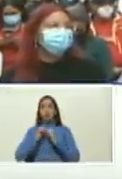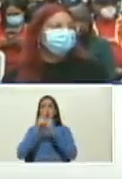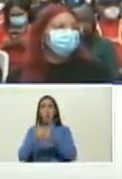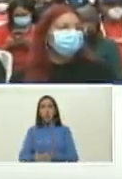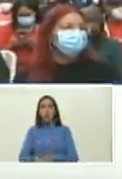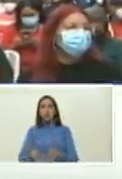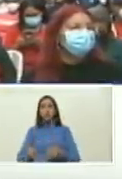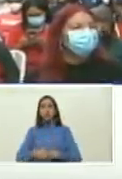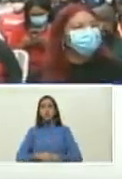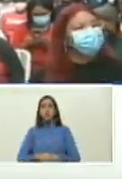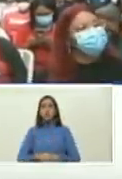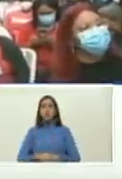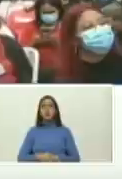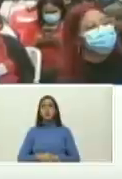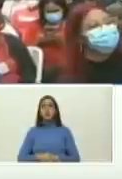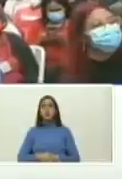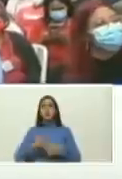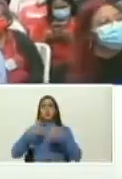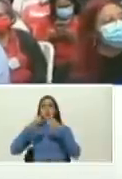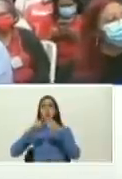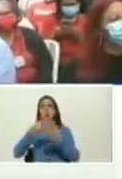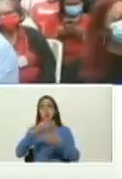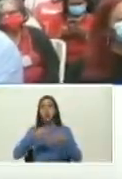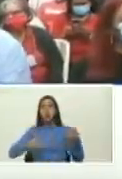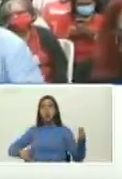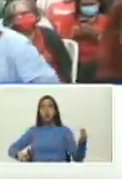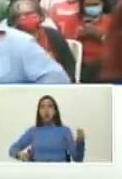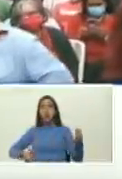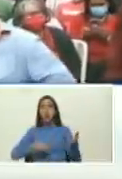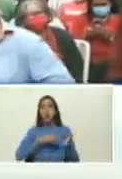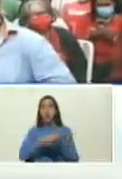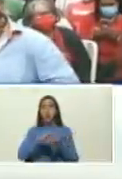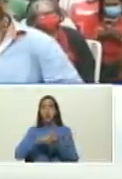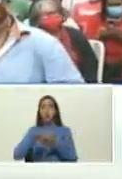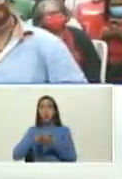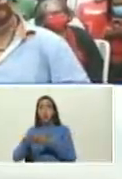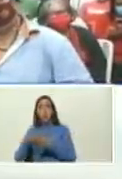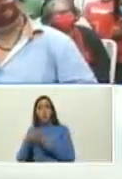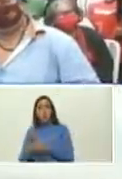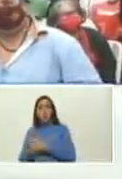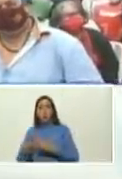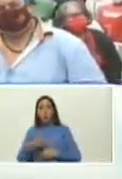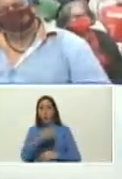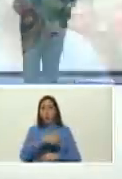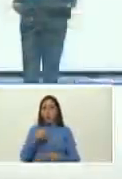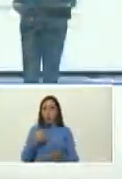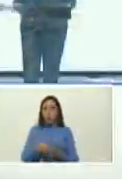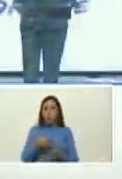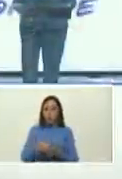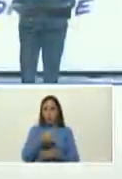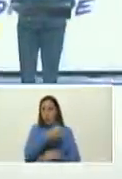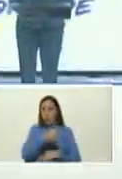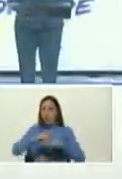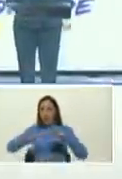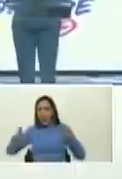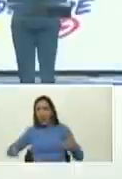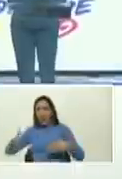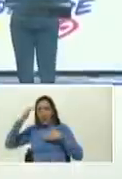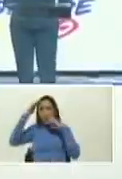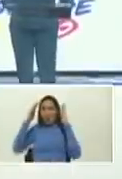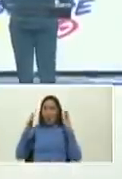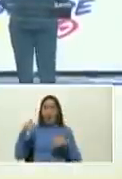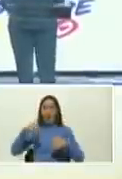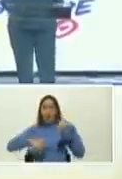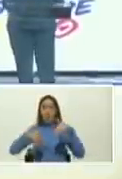primero a nosotros nos llegan las actas las copias de las actas que los testigos electorales en cada mesa recaban